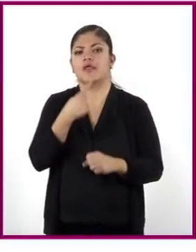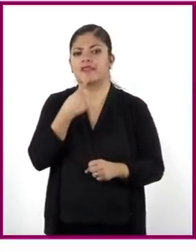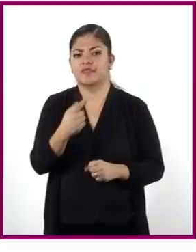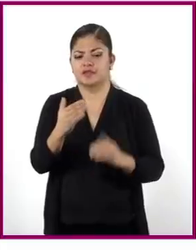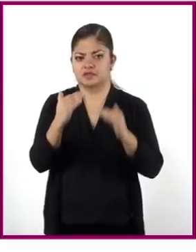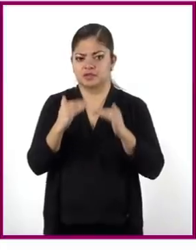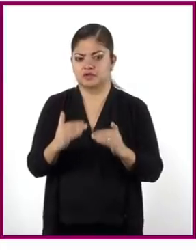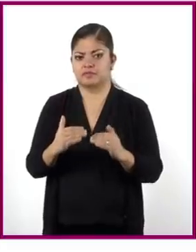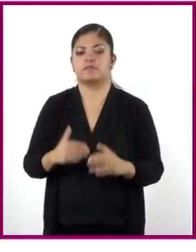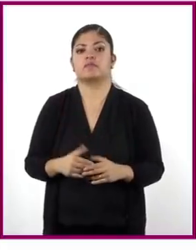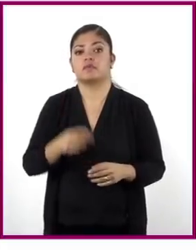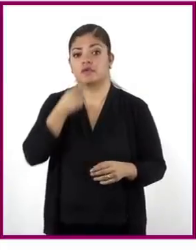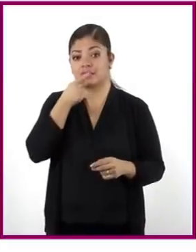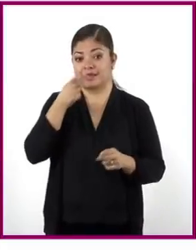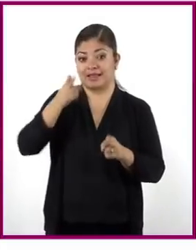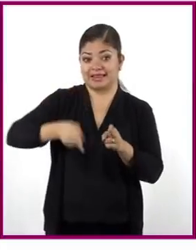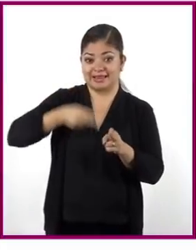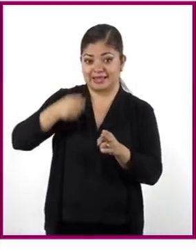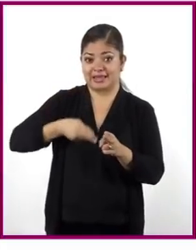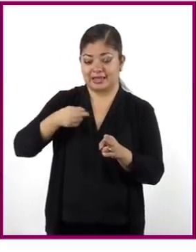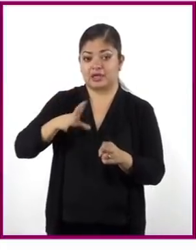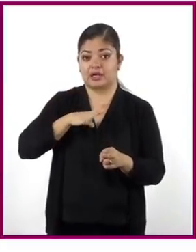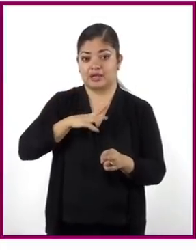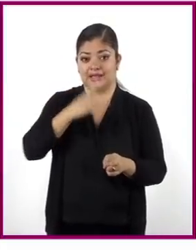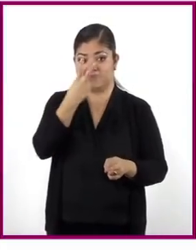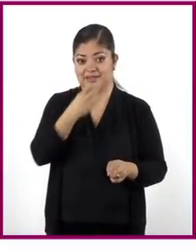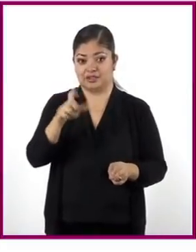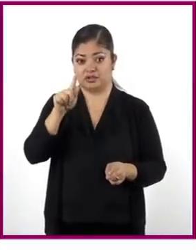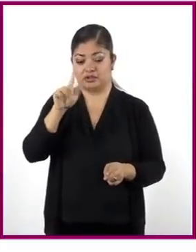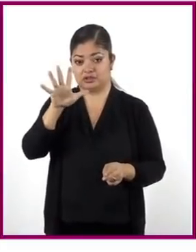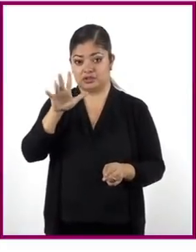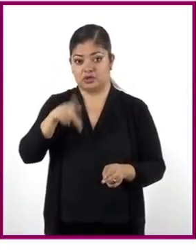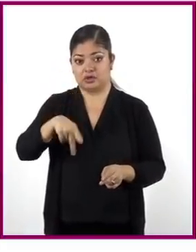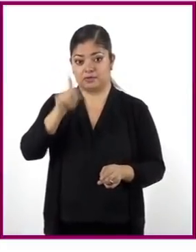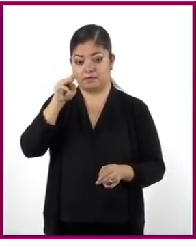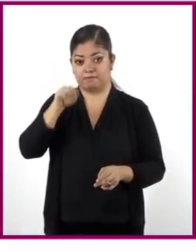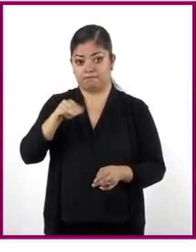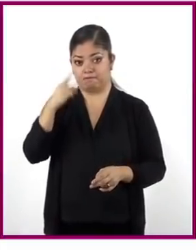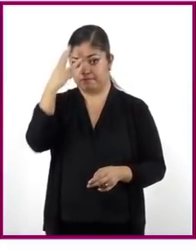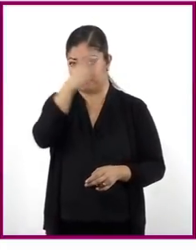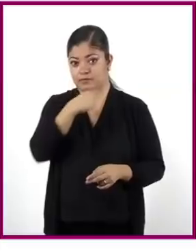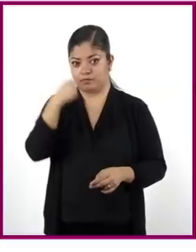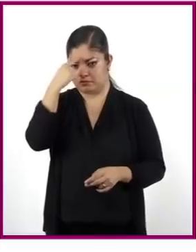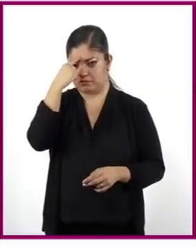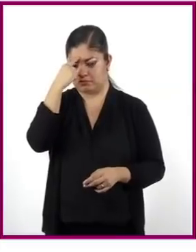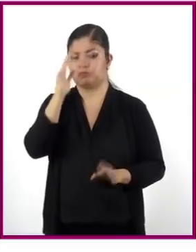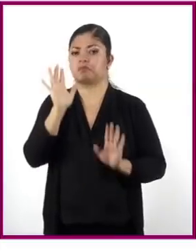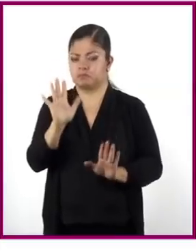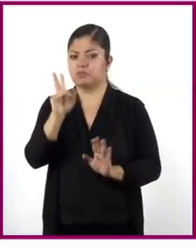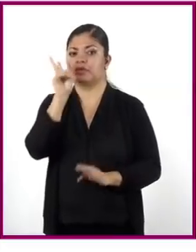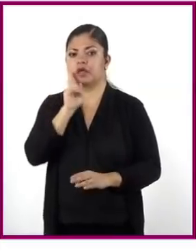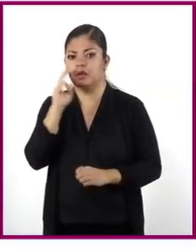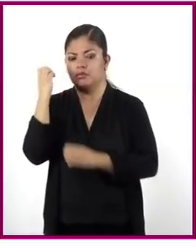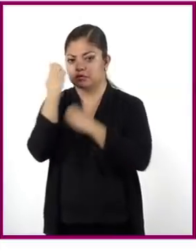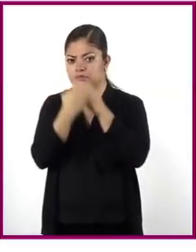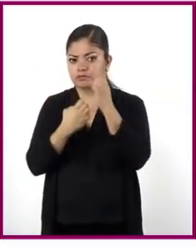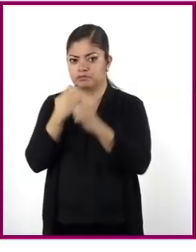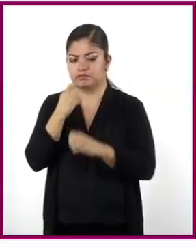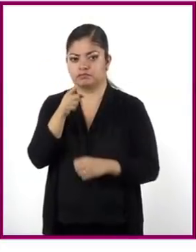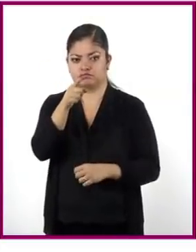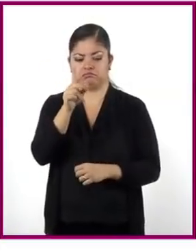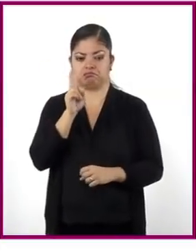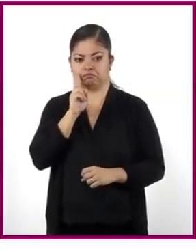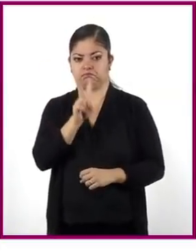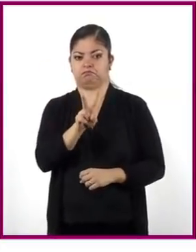Dice, el tren recorre 375 kilómetros en 3 horas. Veamos si esto es correcto. A simple